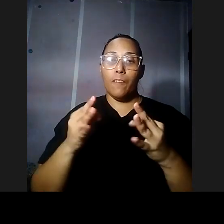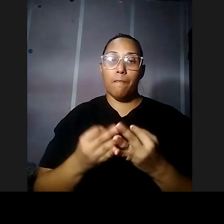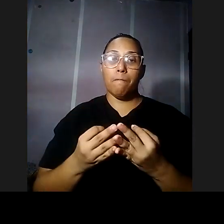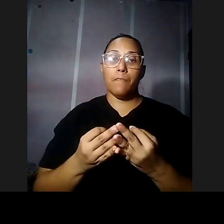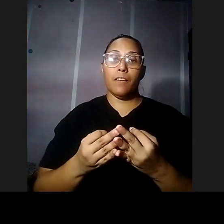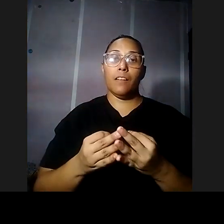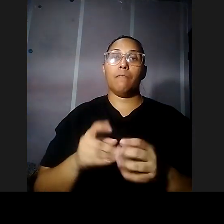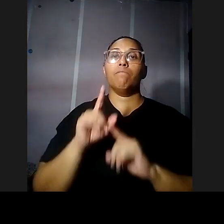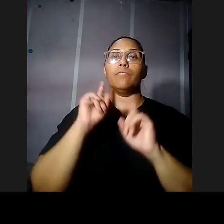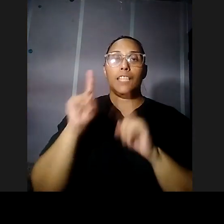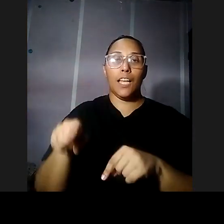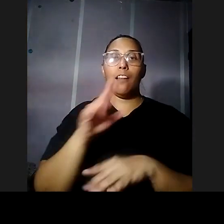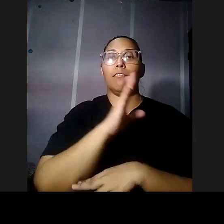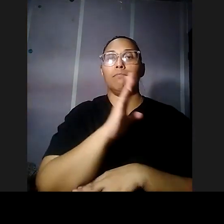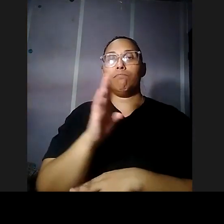ciencias médicas a la biblioteca